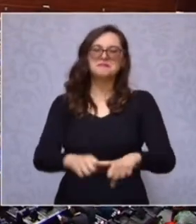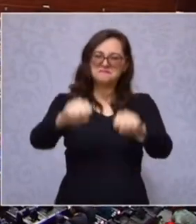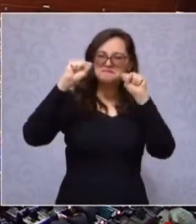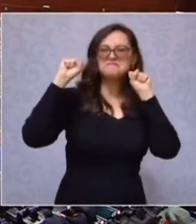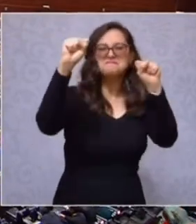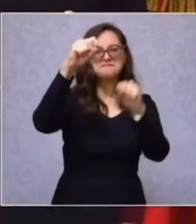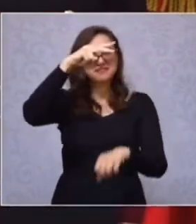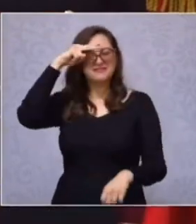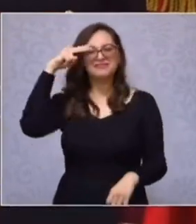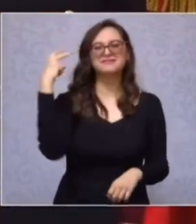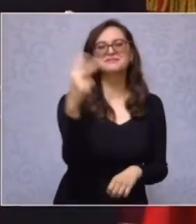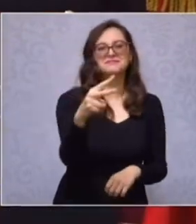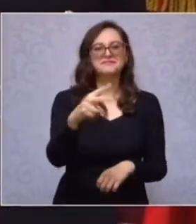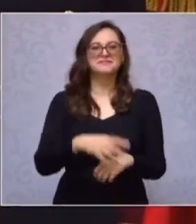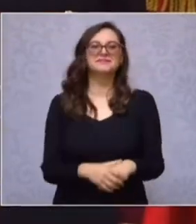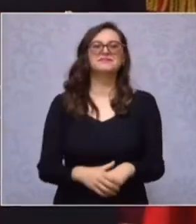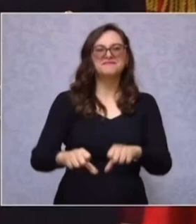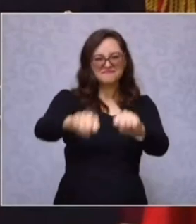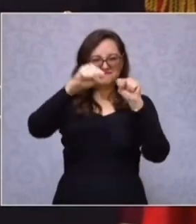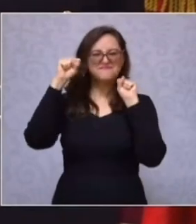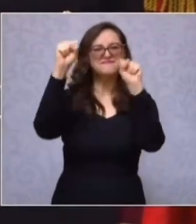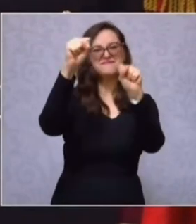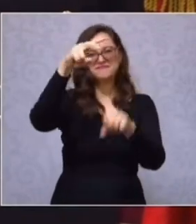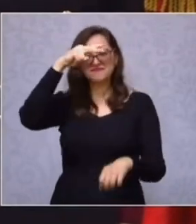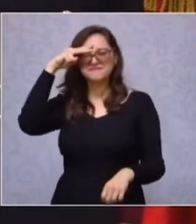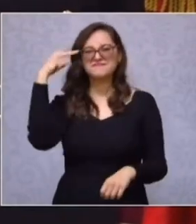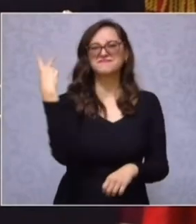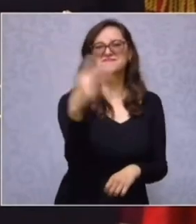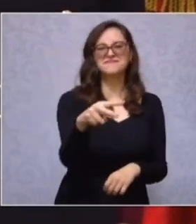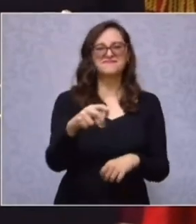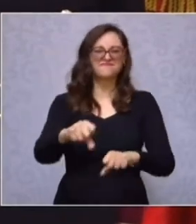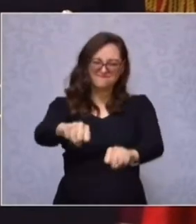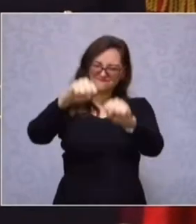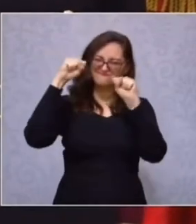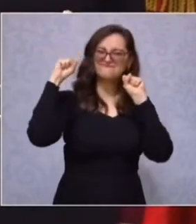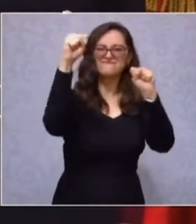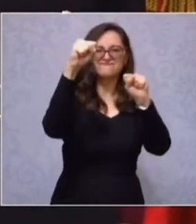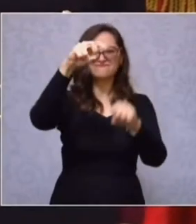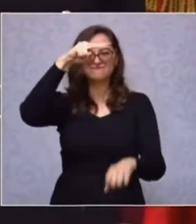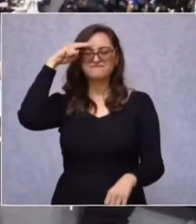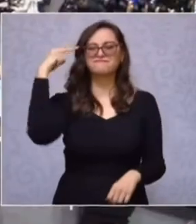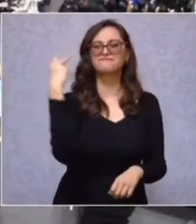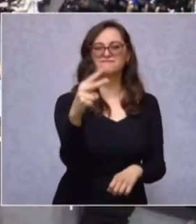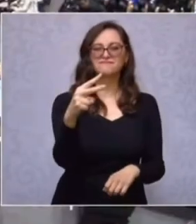México! ¡Que viva México! ¡Que viva México!